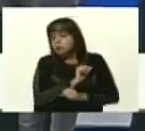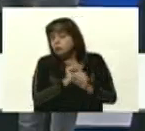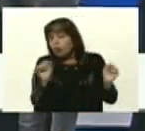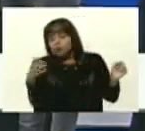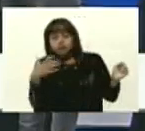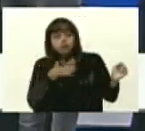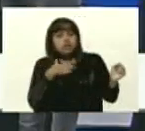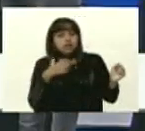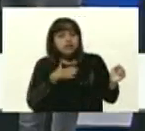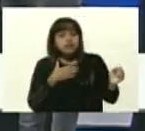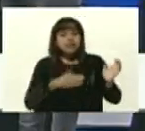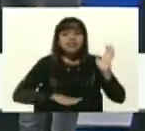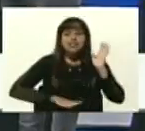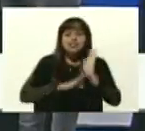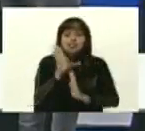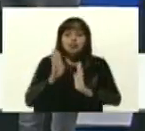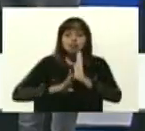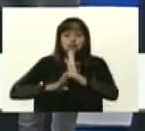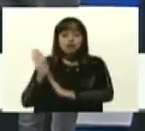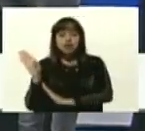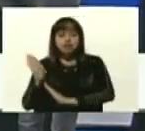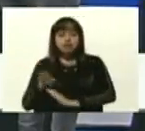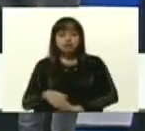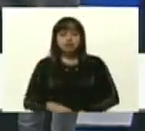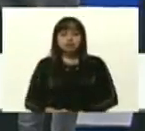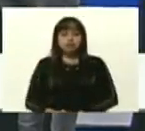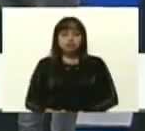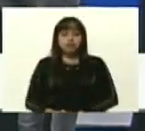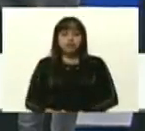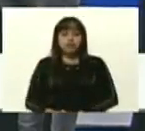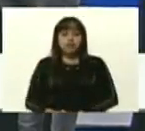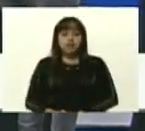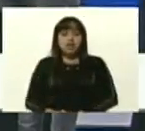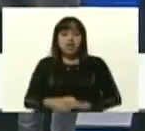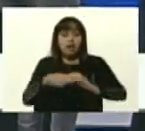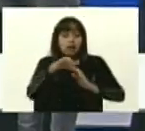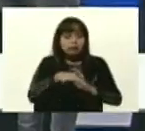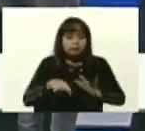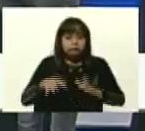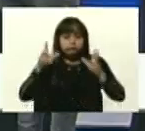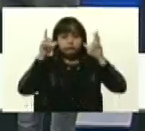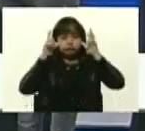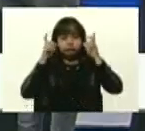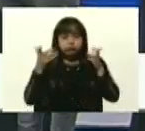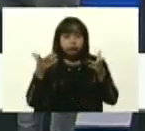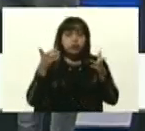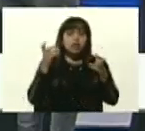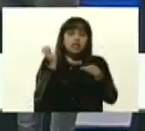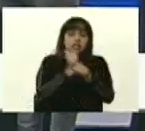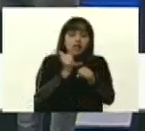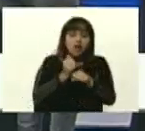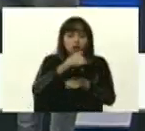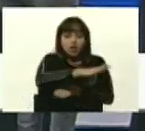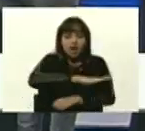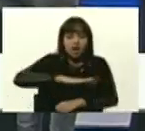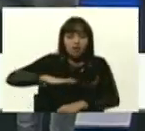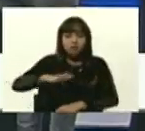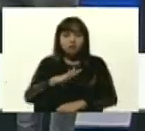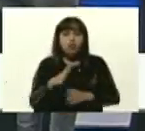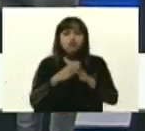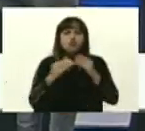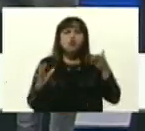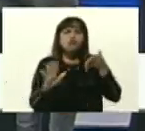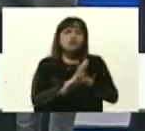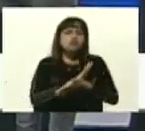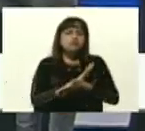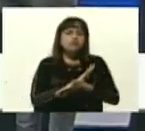desarrollar la ganadería. Es imposible desarrollar todo lo que es